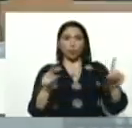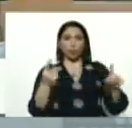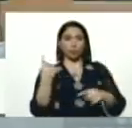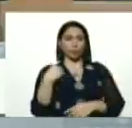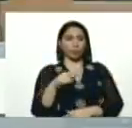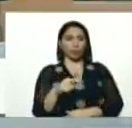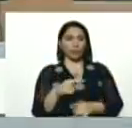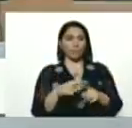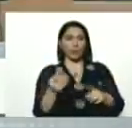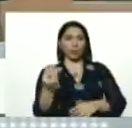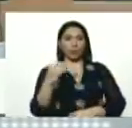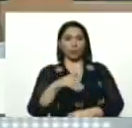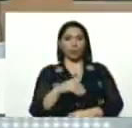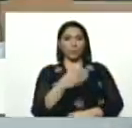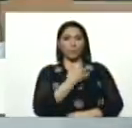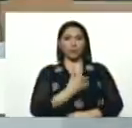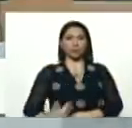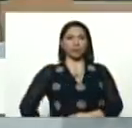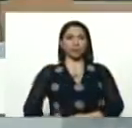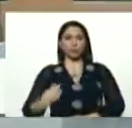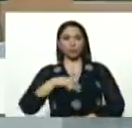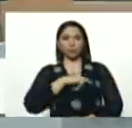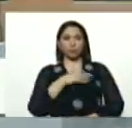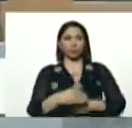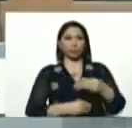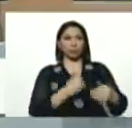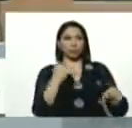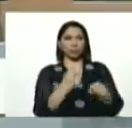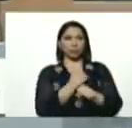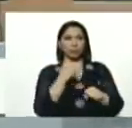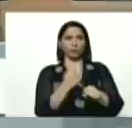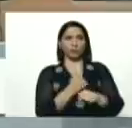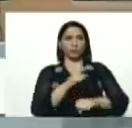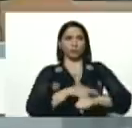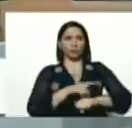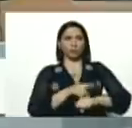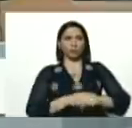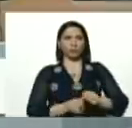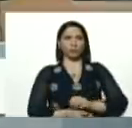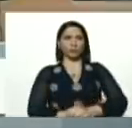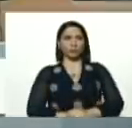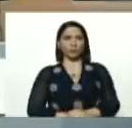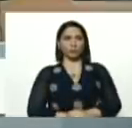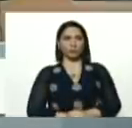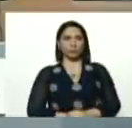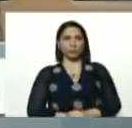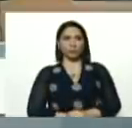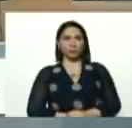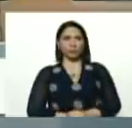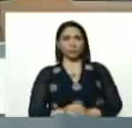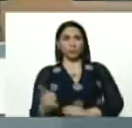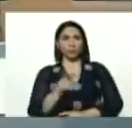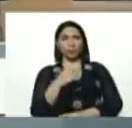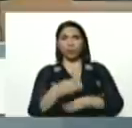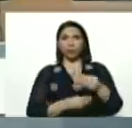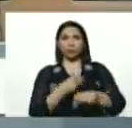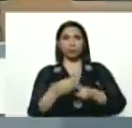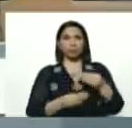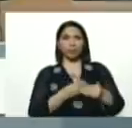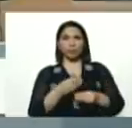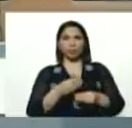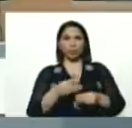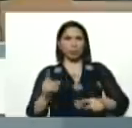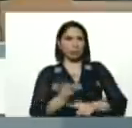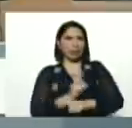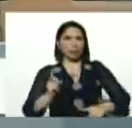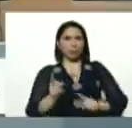pero además, presidente, que nosotros hicimos, este trabajo con tiempo, con tiempo, no lo, no lo estamos haciendo, a la carrera,